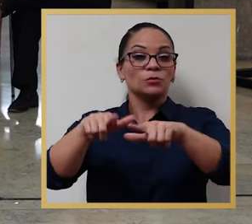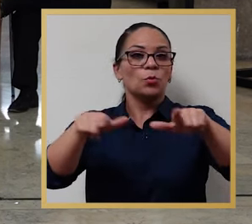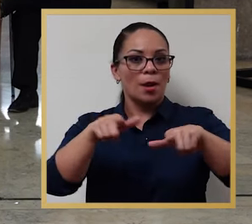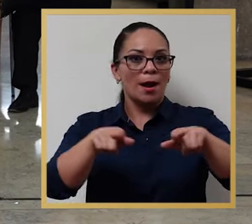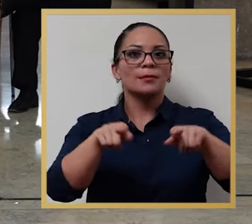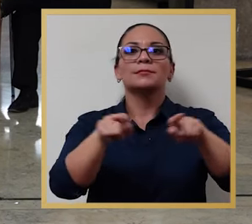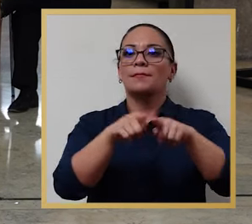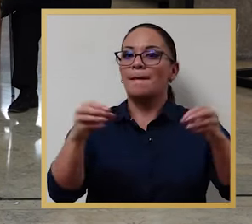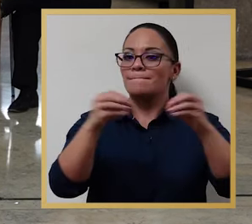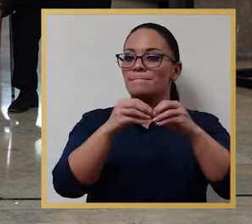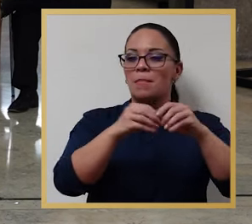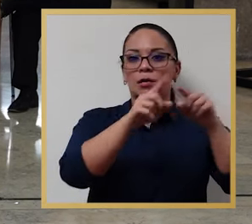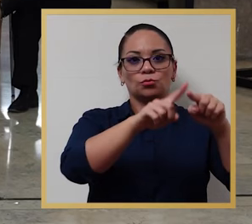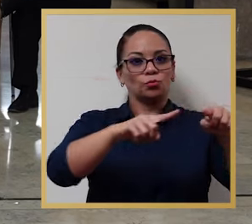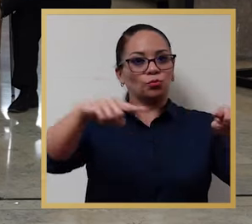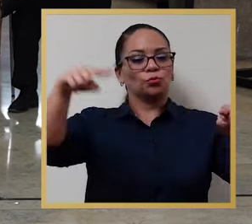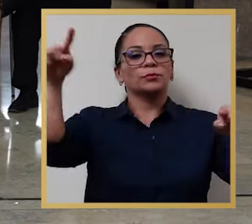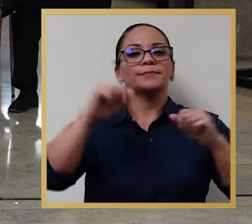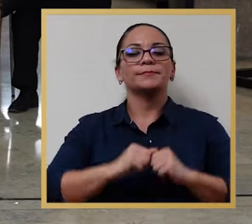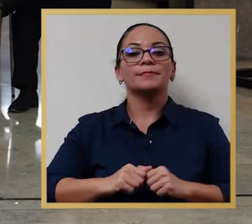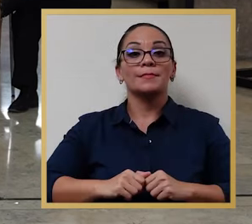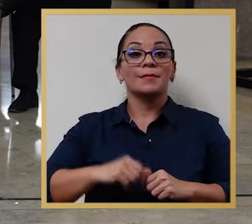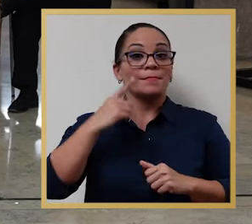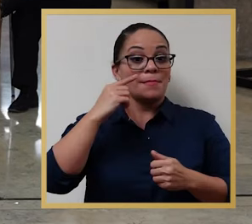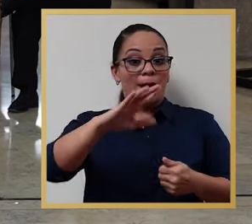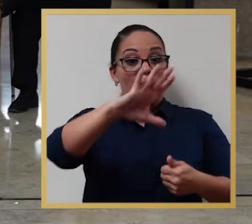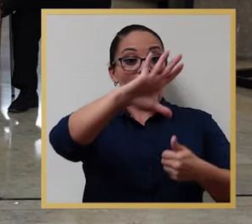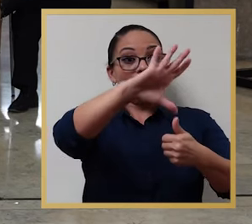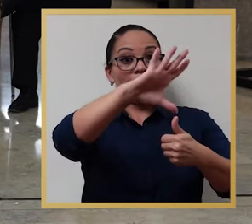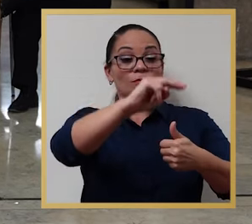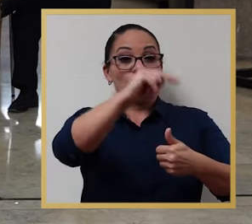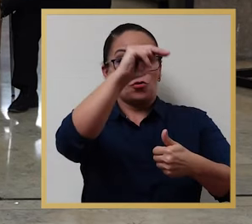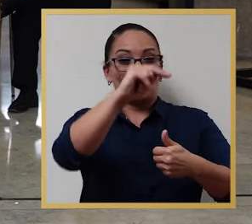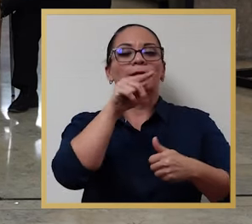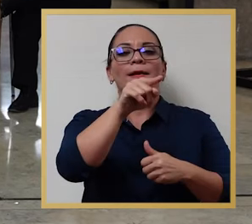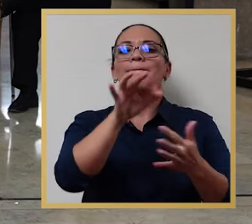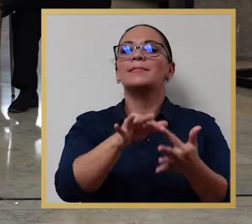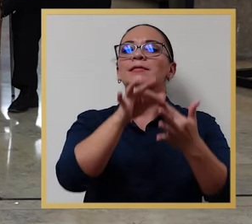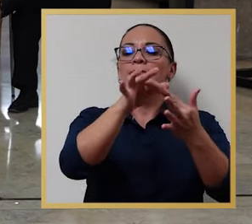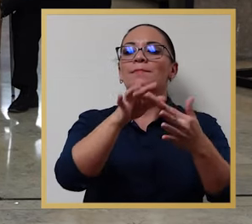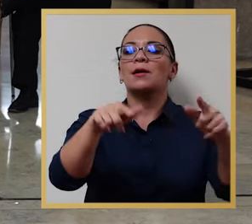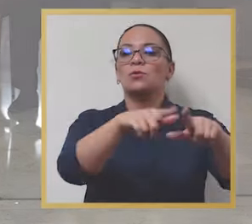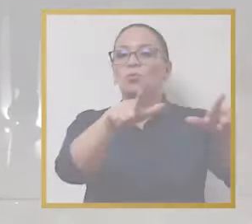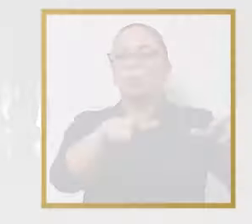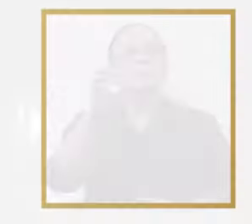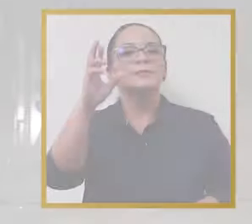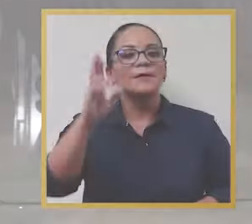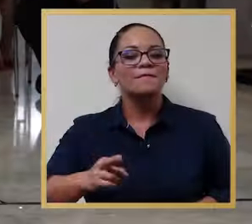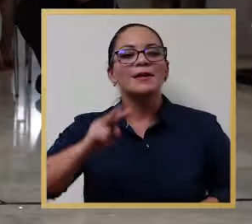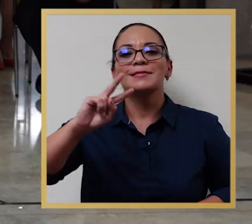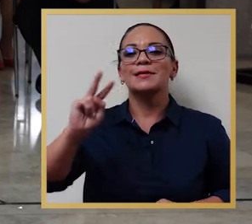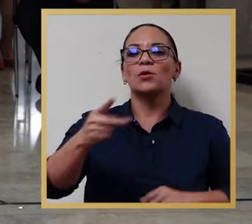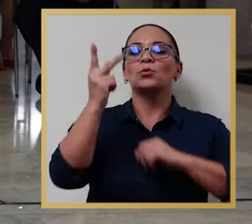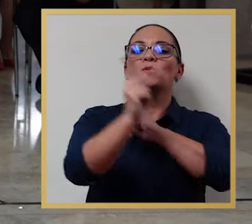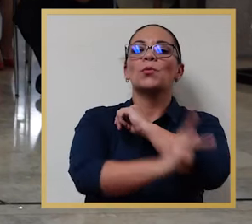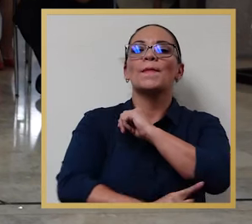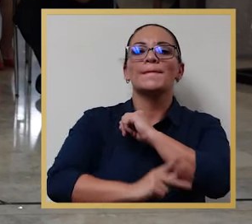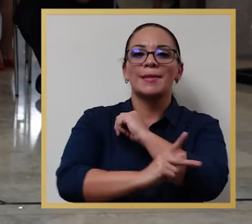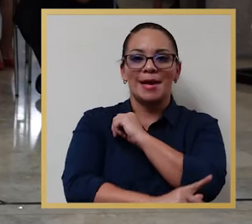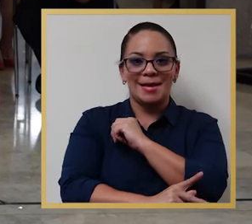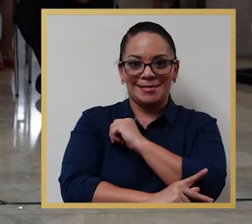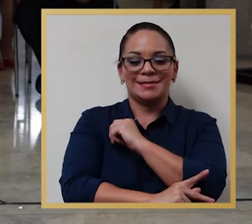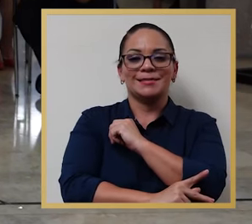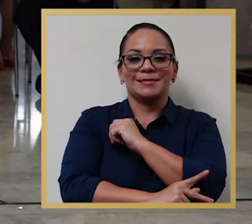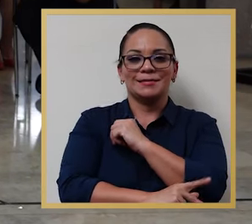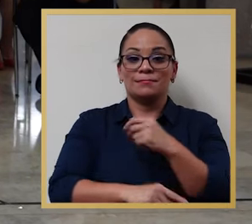también en aumento donde América del Norte continúa siendo nuestro principal destino de exportaciones. Costa Rica es el